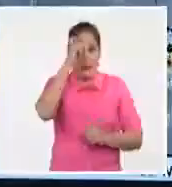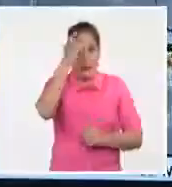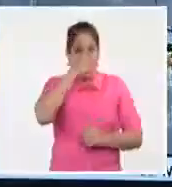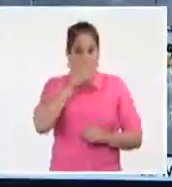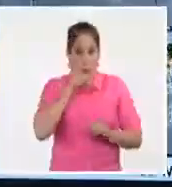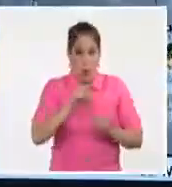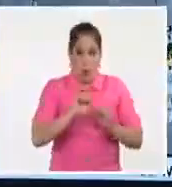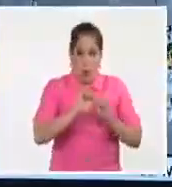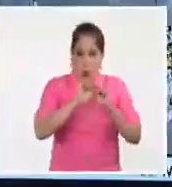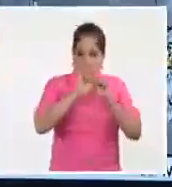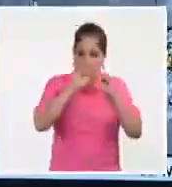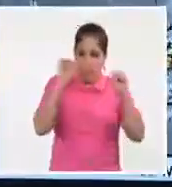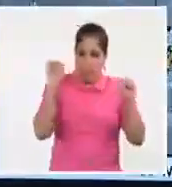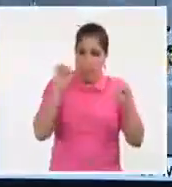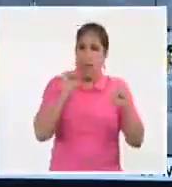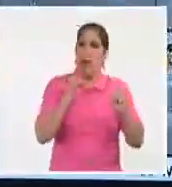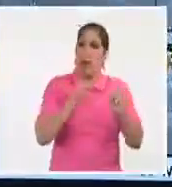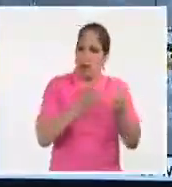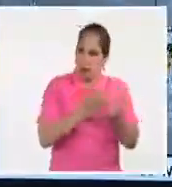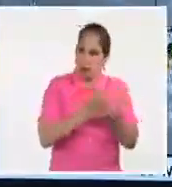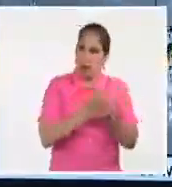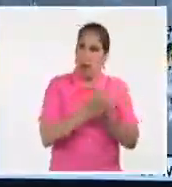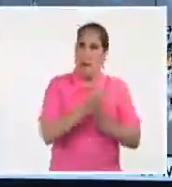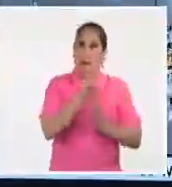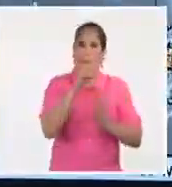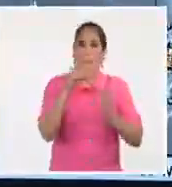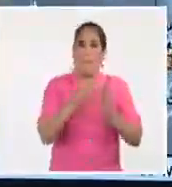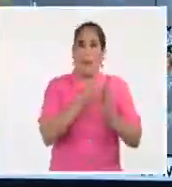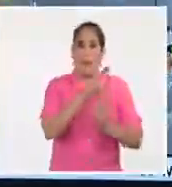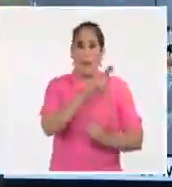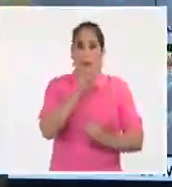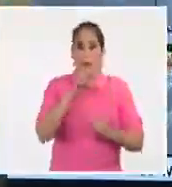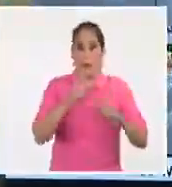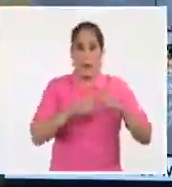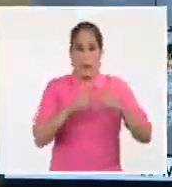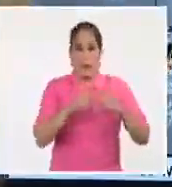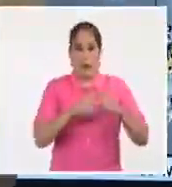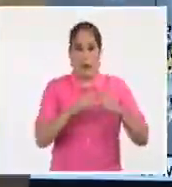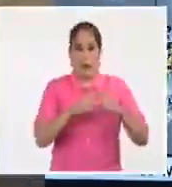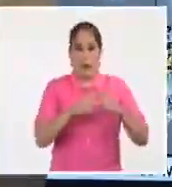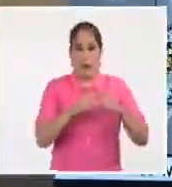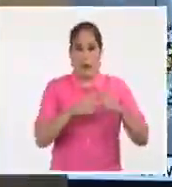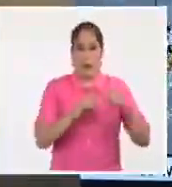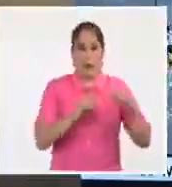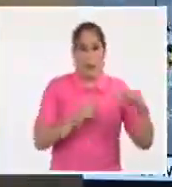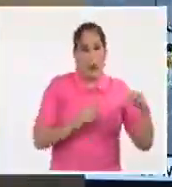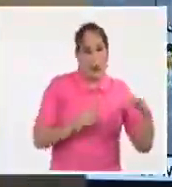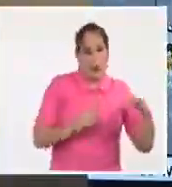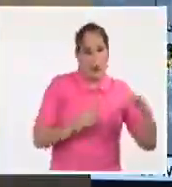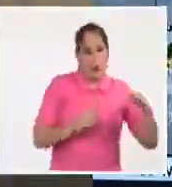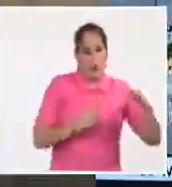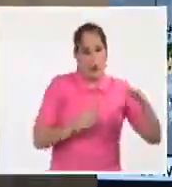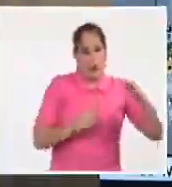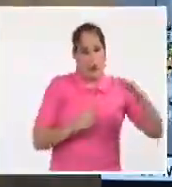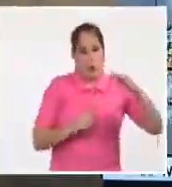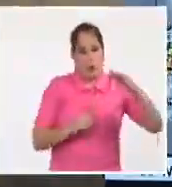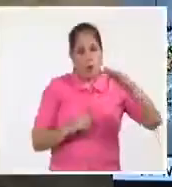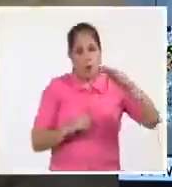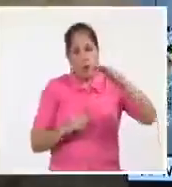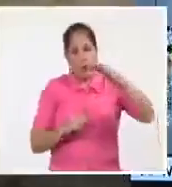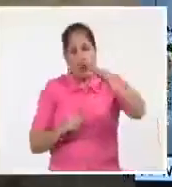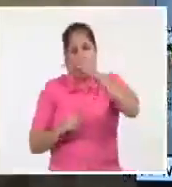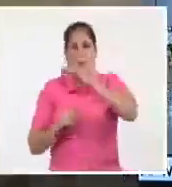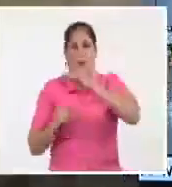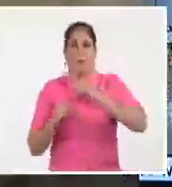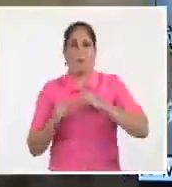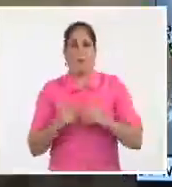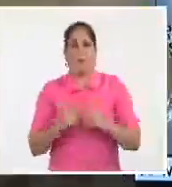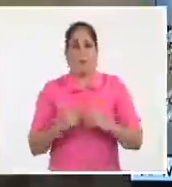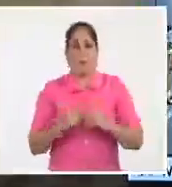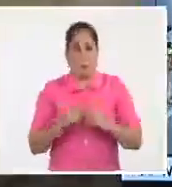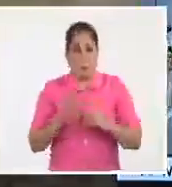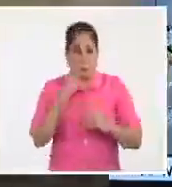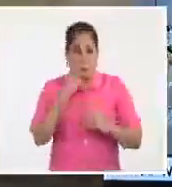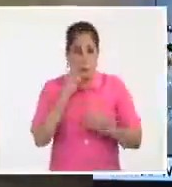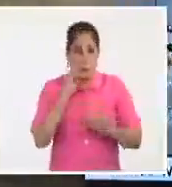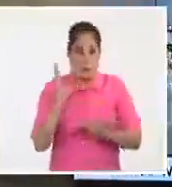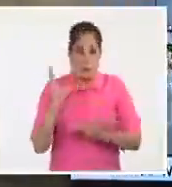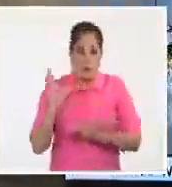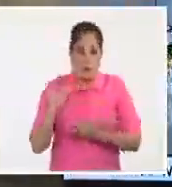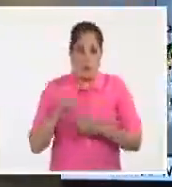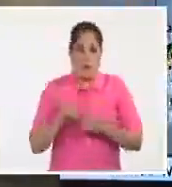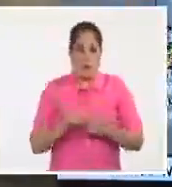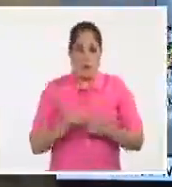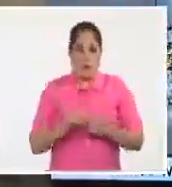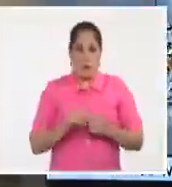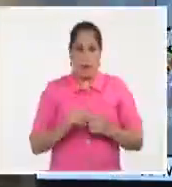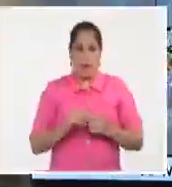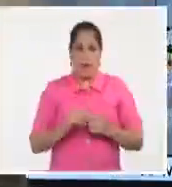mañana continúa a más de 1.200 kilómetros al este-sudoeste del grupo sur de las Antillas Menores. Osepen aquí el sistema.